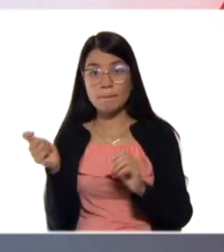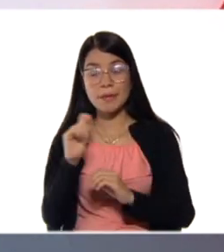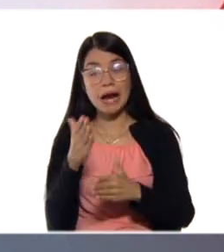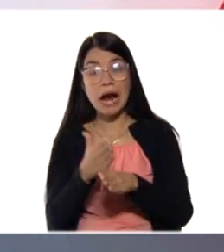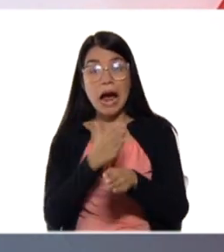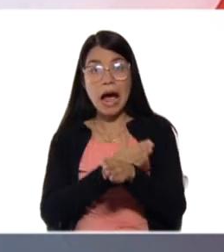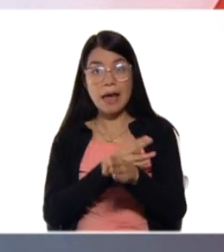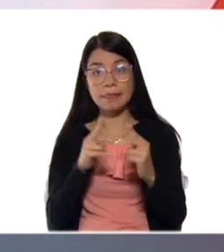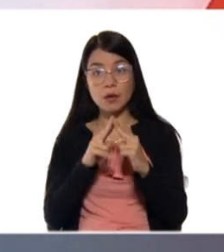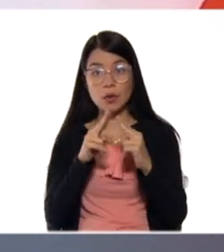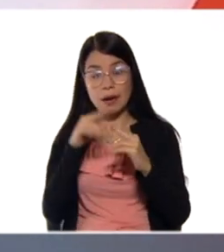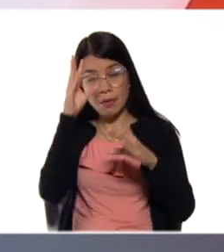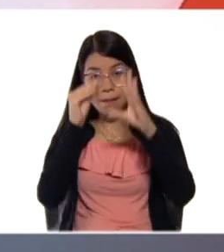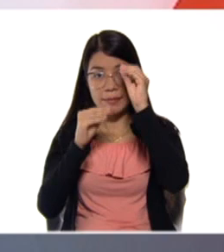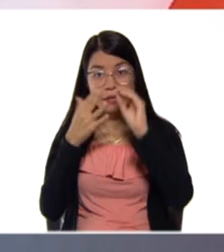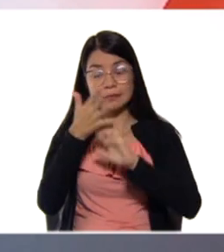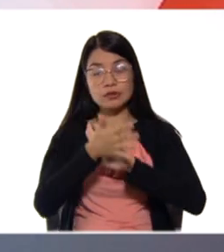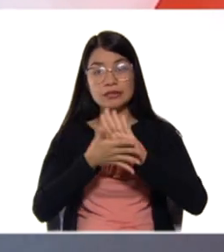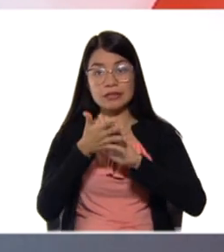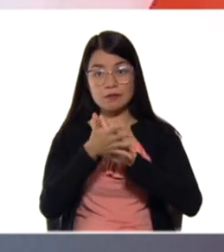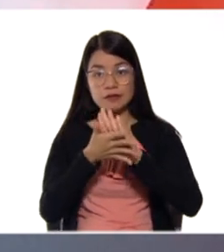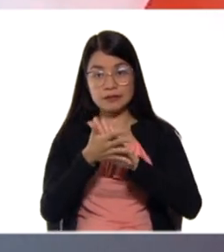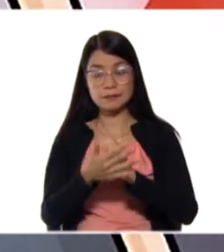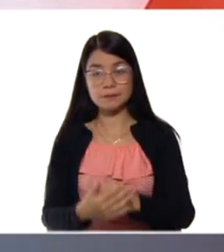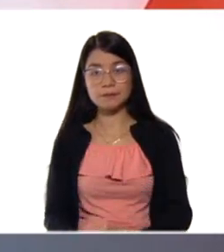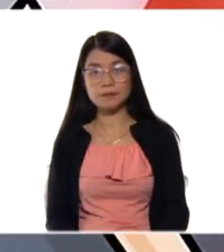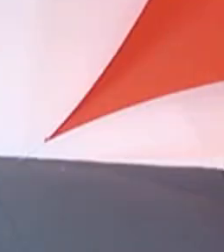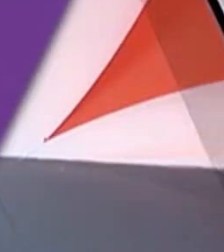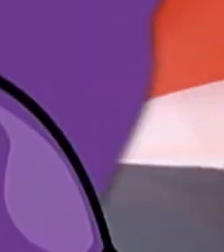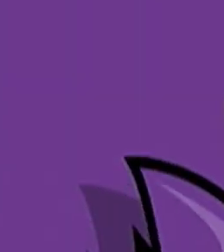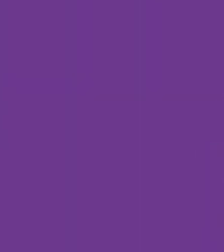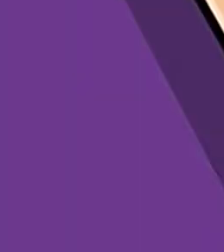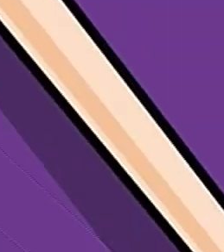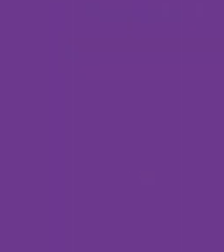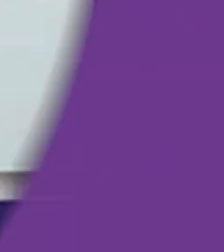conozcamos las palabras claves en lengua de seña venezolana.